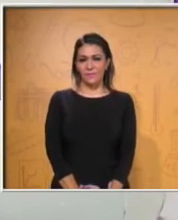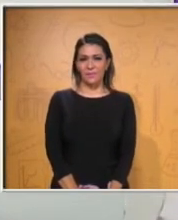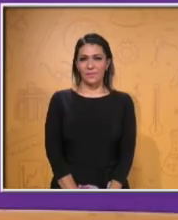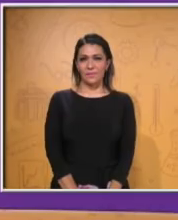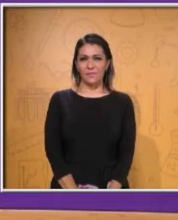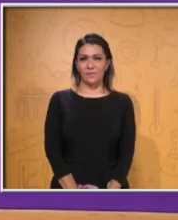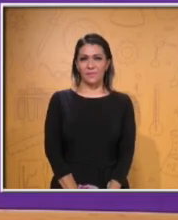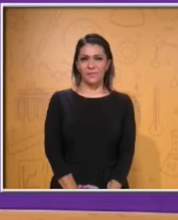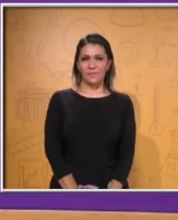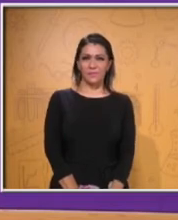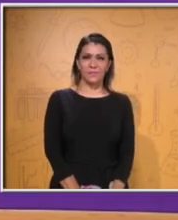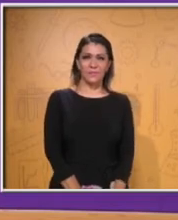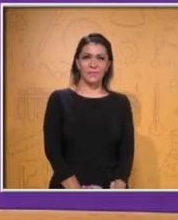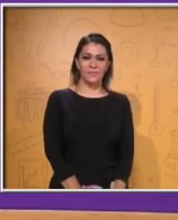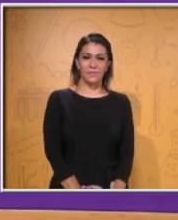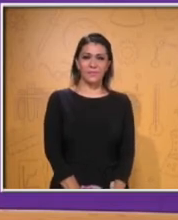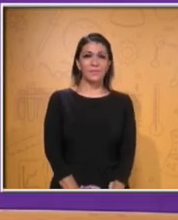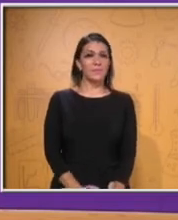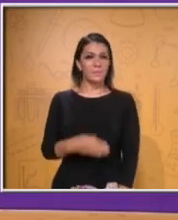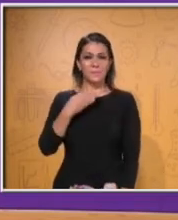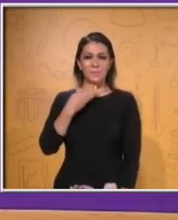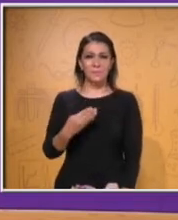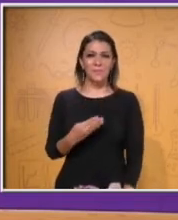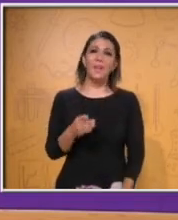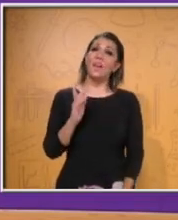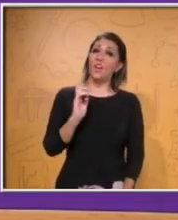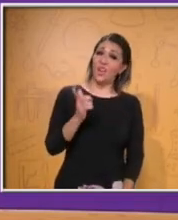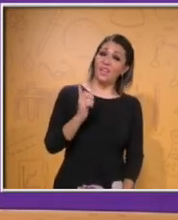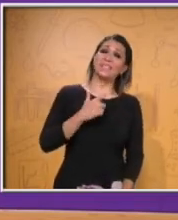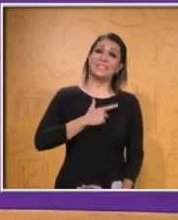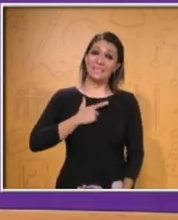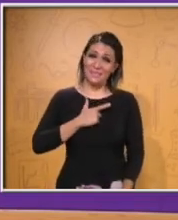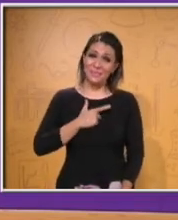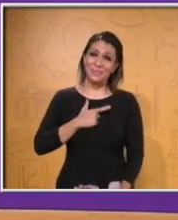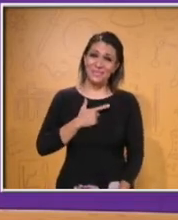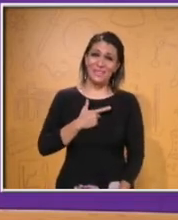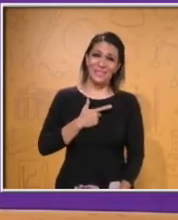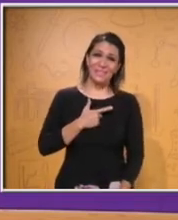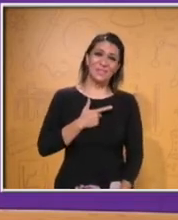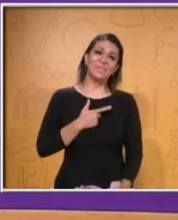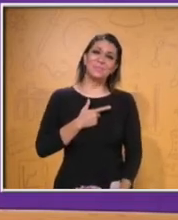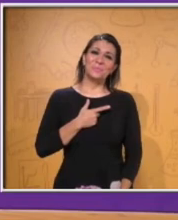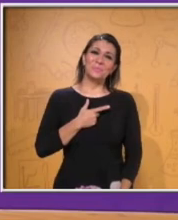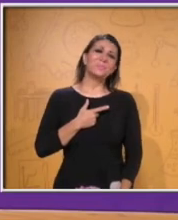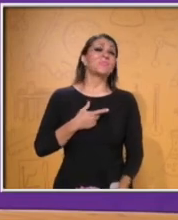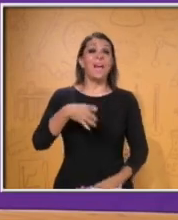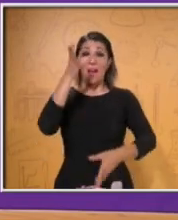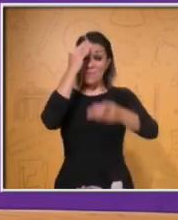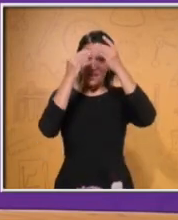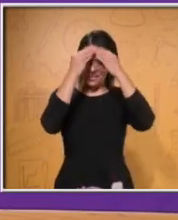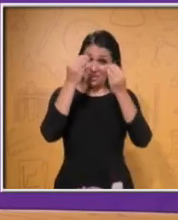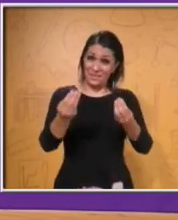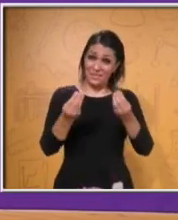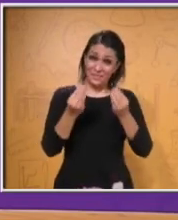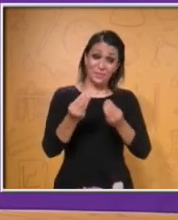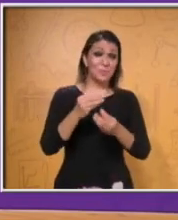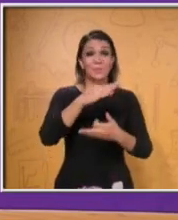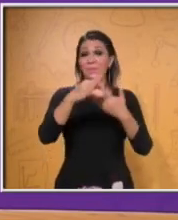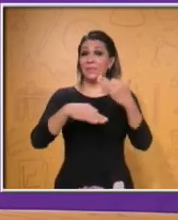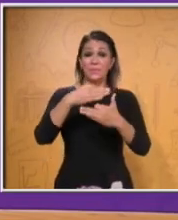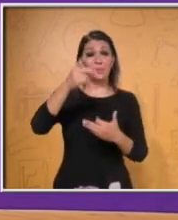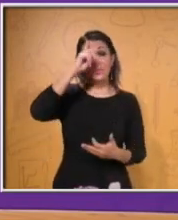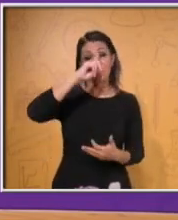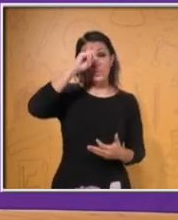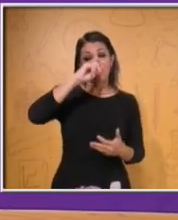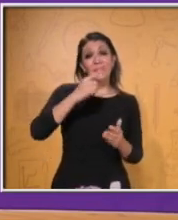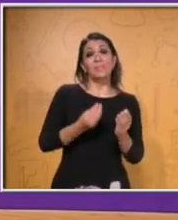Hasta la próxima. Hasta Espero que haya sido de tu agrado esta clase, que hayas aprendido mucho y que tomes en cuenta todos los consejos que